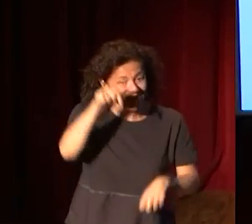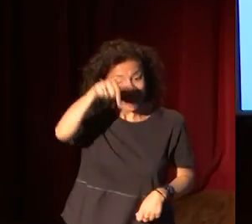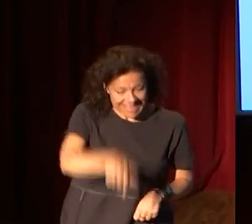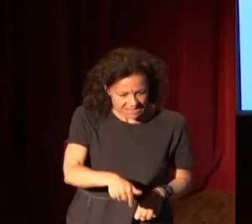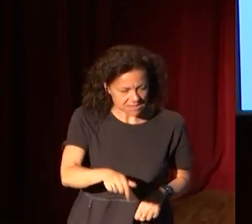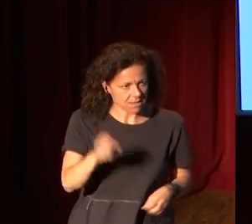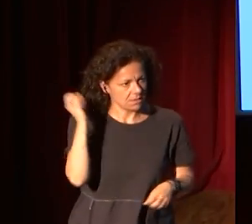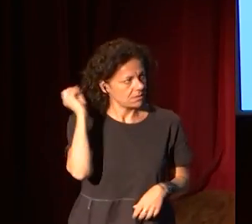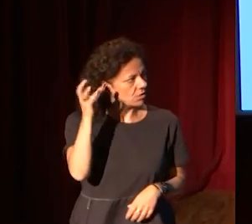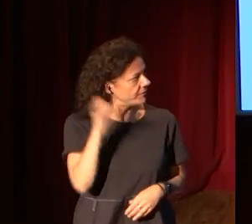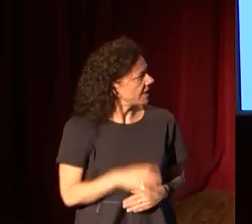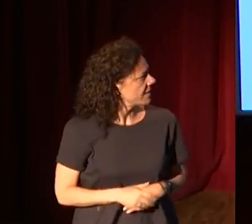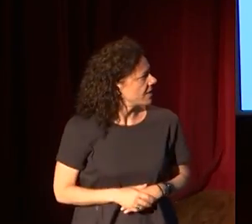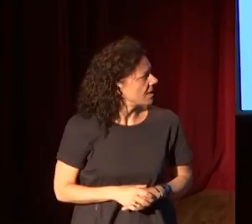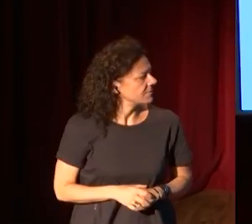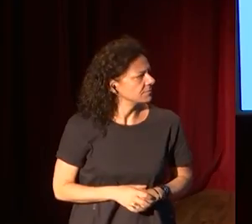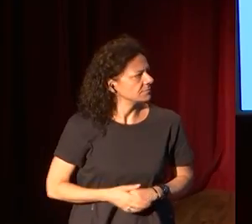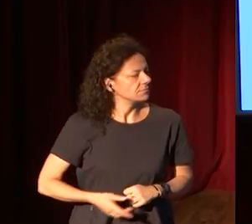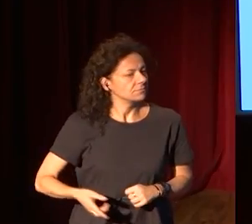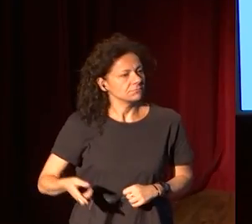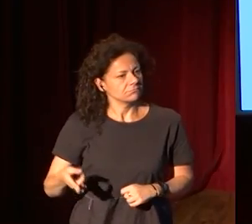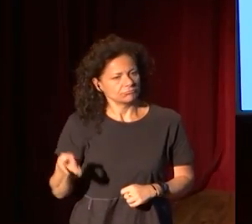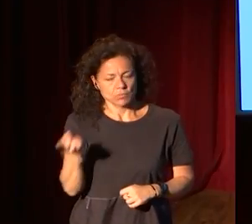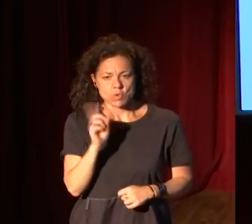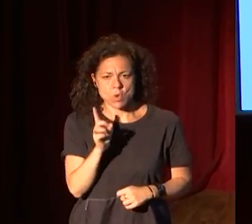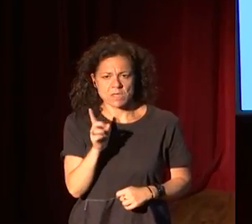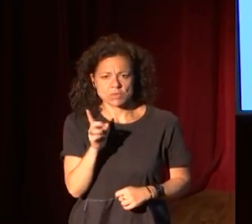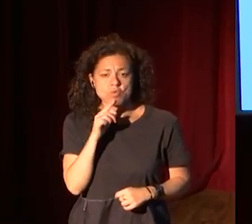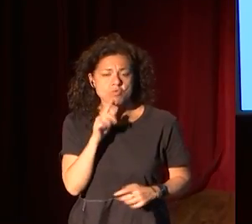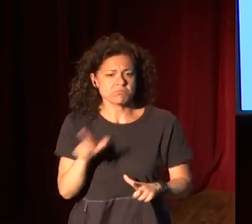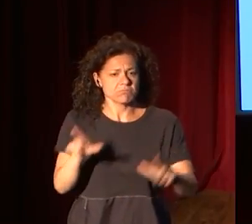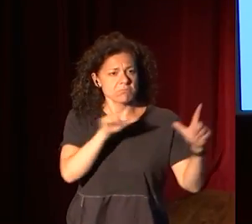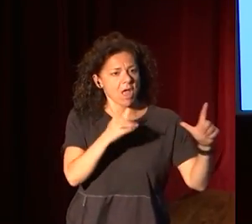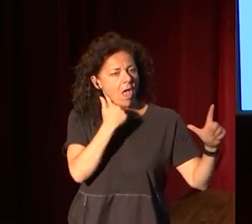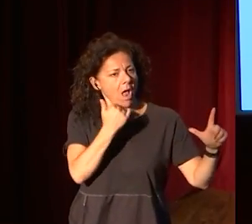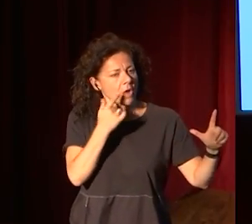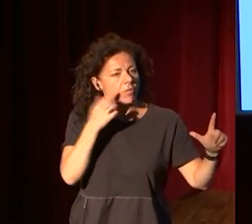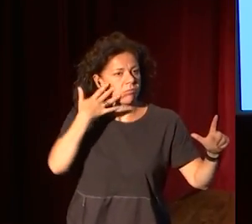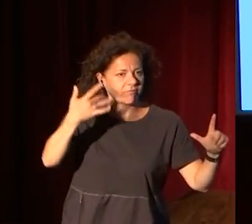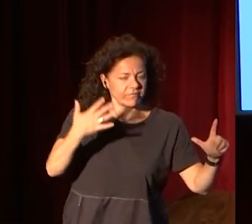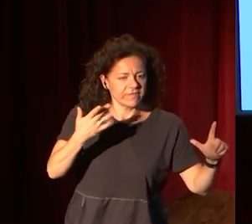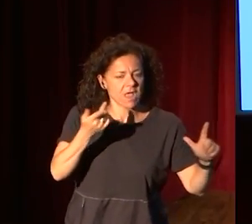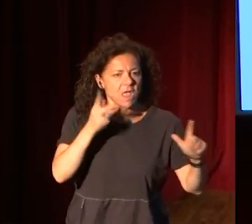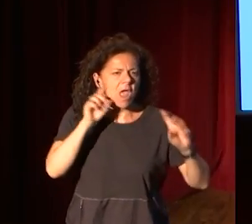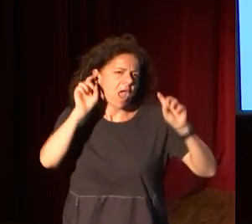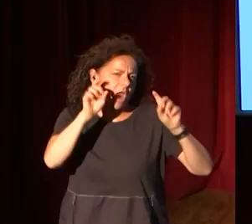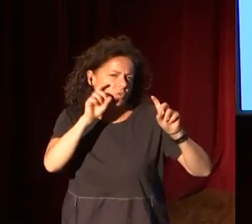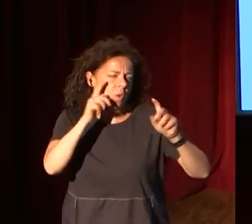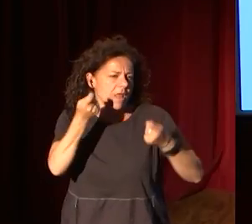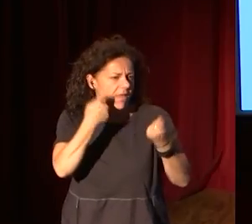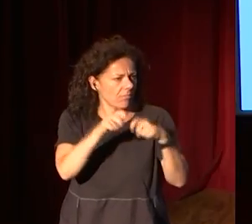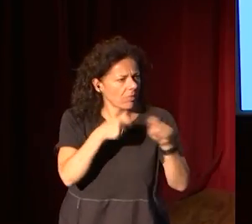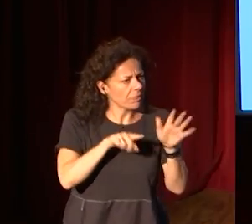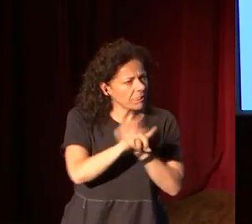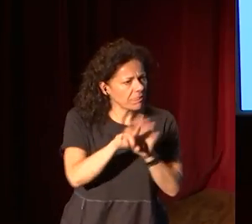no va a ser tampoco un business case, un caso de éxito de escuela de negocio, de hicimos la web del